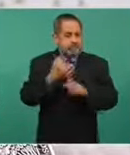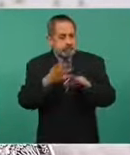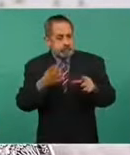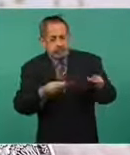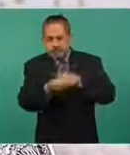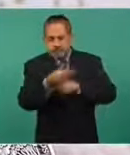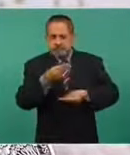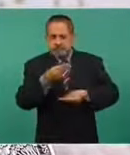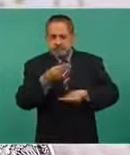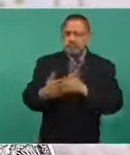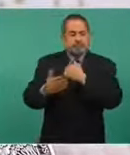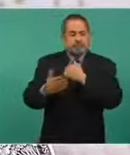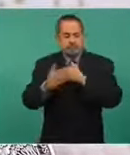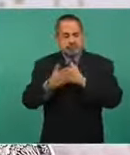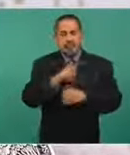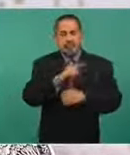incidente que se presente, también a través del portal Mivacu.